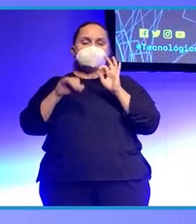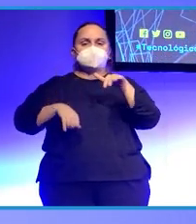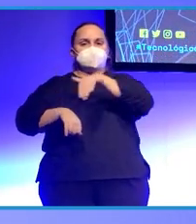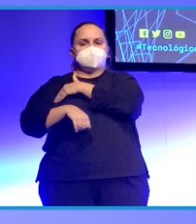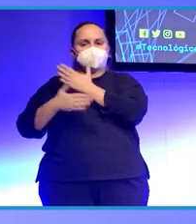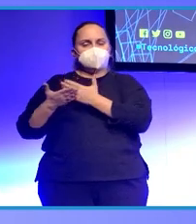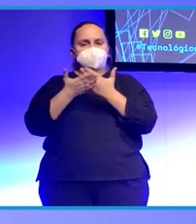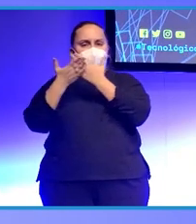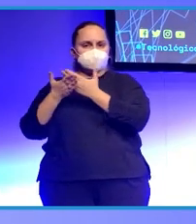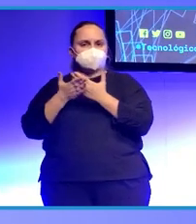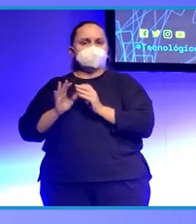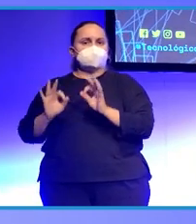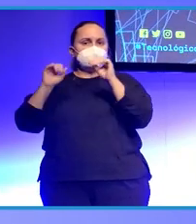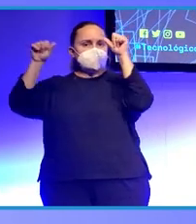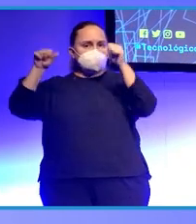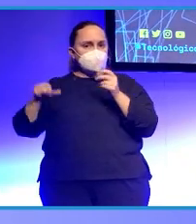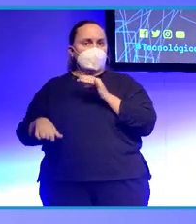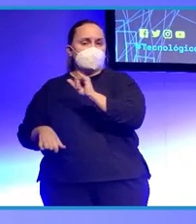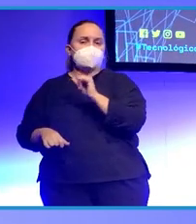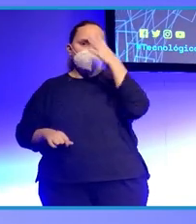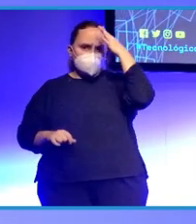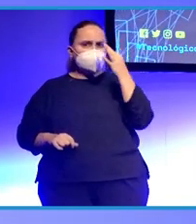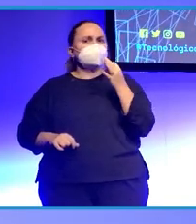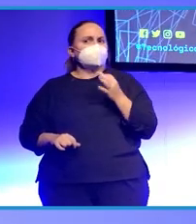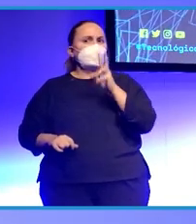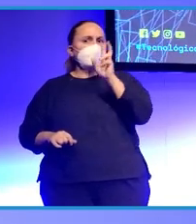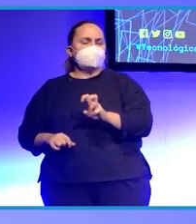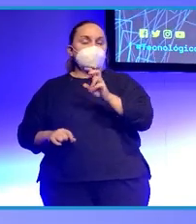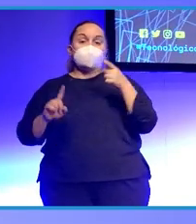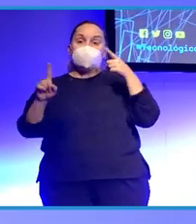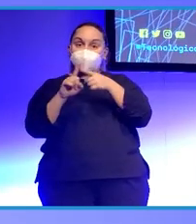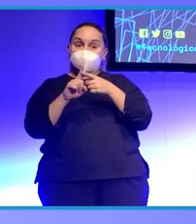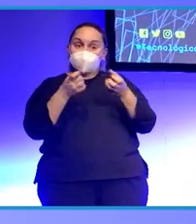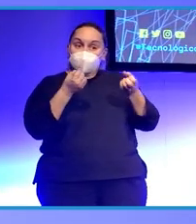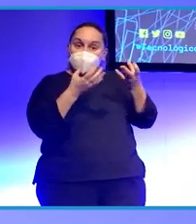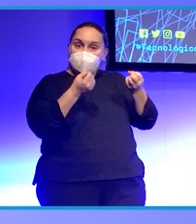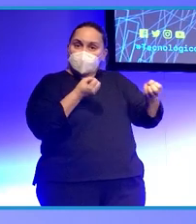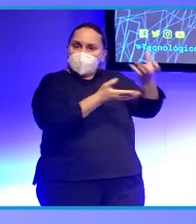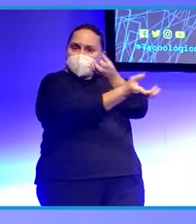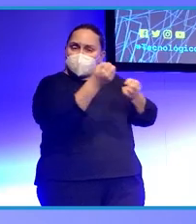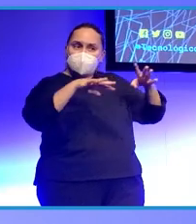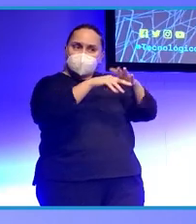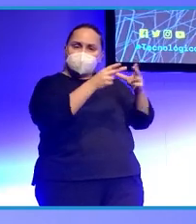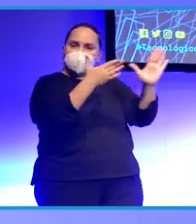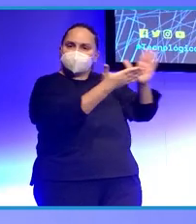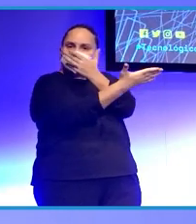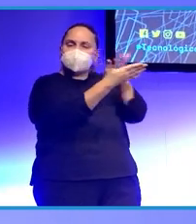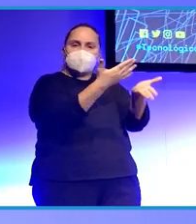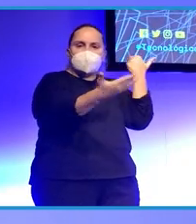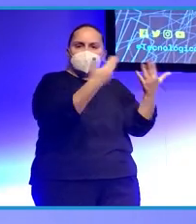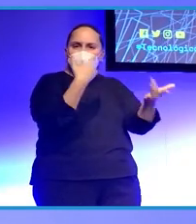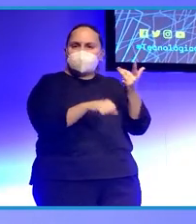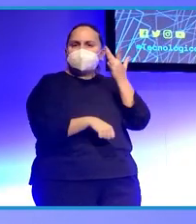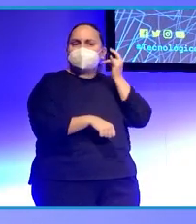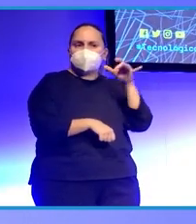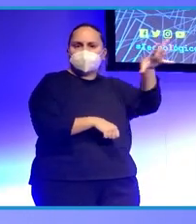sirve para, digamos, apartar la paja y darte, bueno, pues la esencia de las cosas, ¿no?